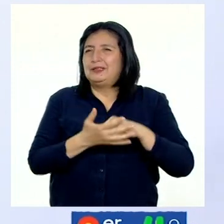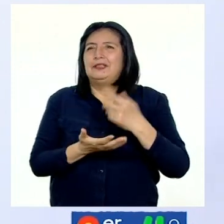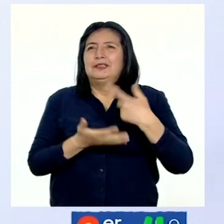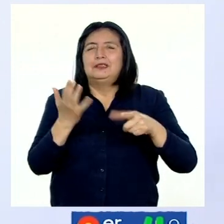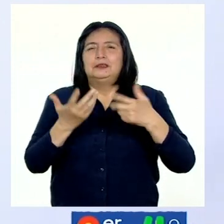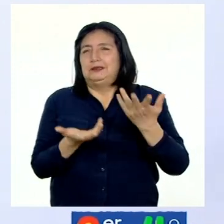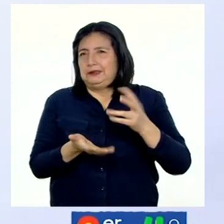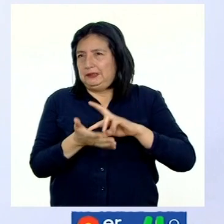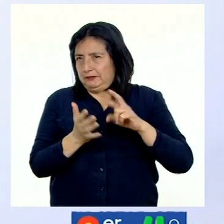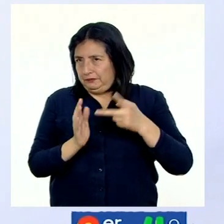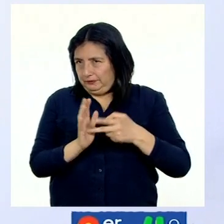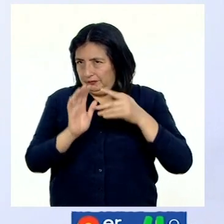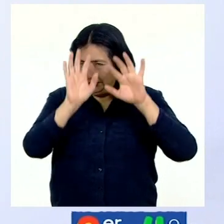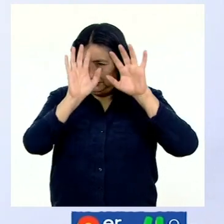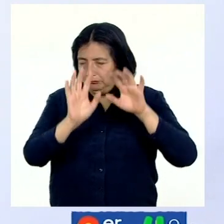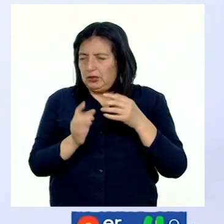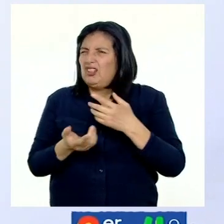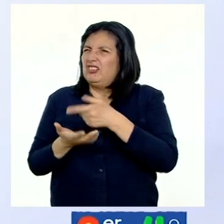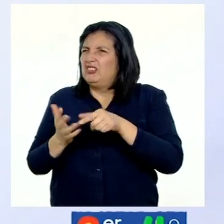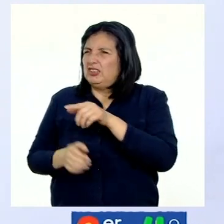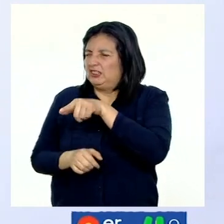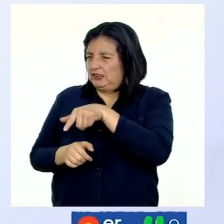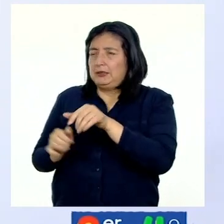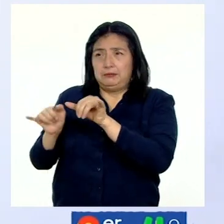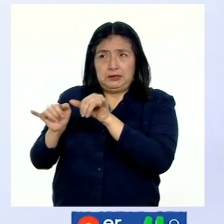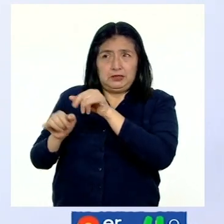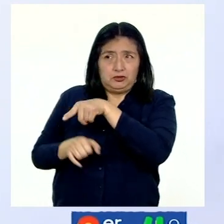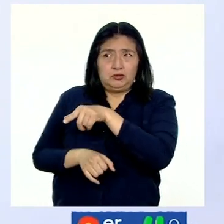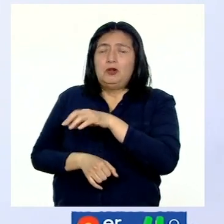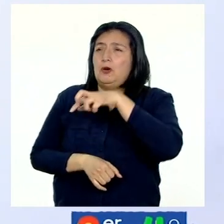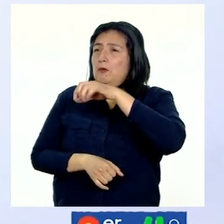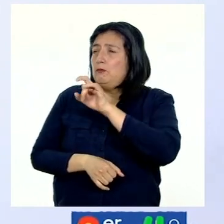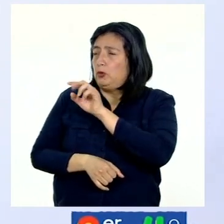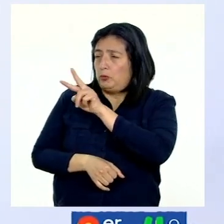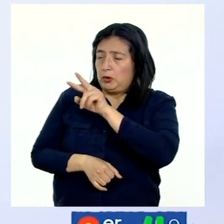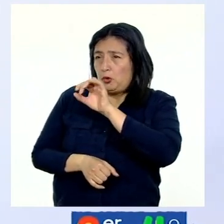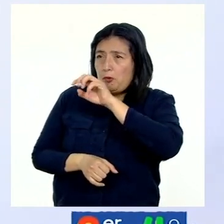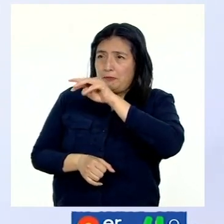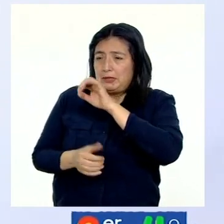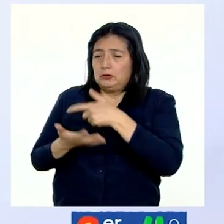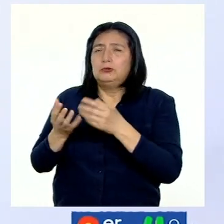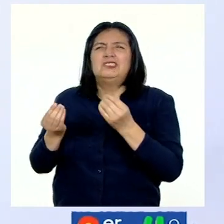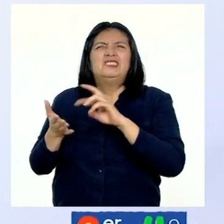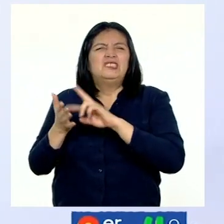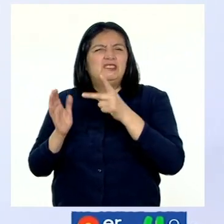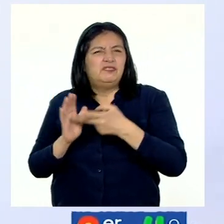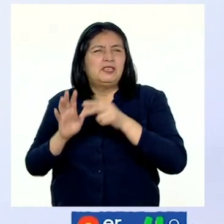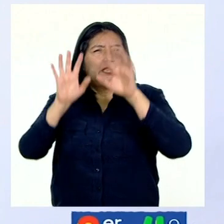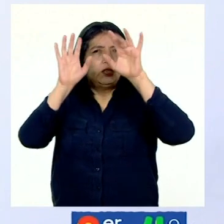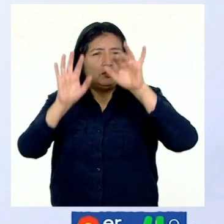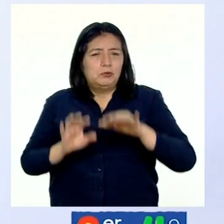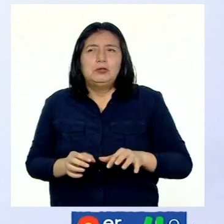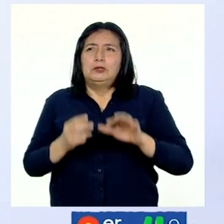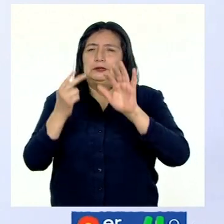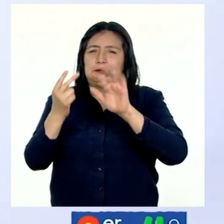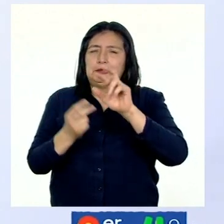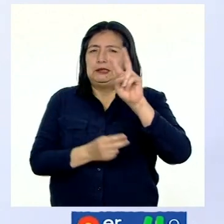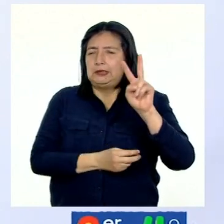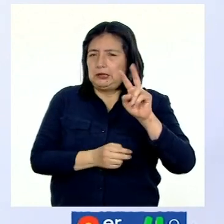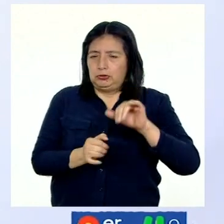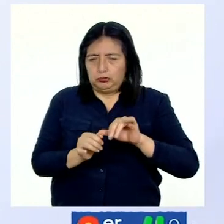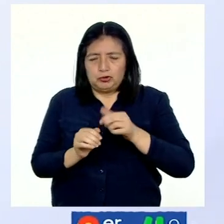precipitaciones. Con el pluviómetro sabemos que la precipitación o lluvia es de 72